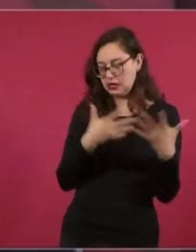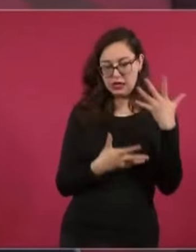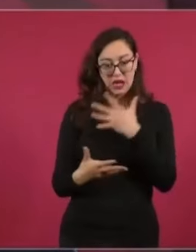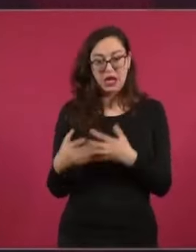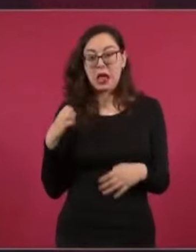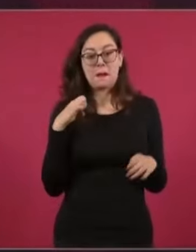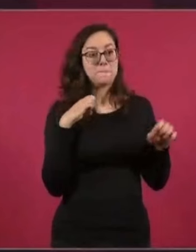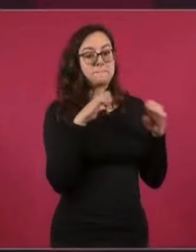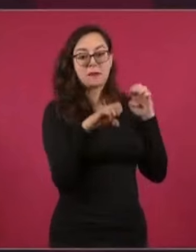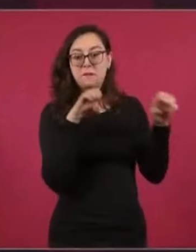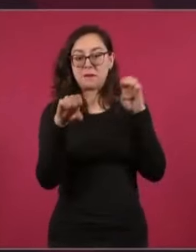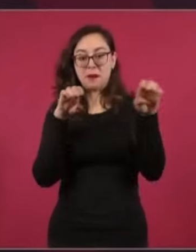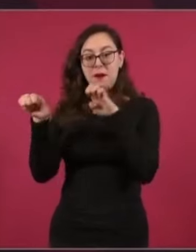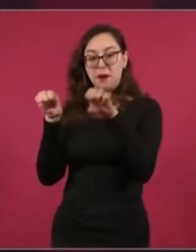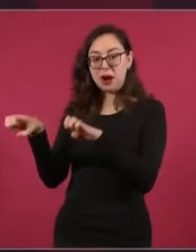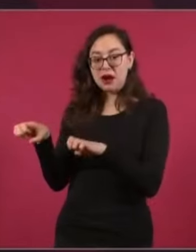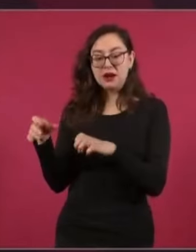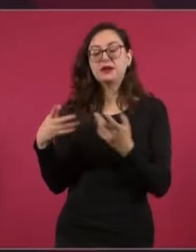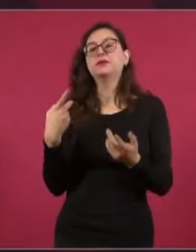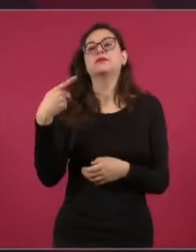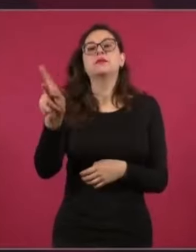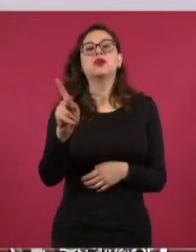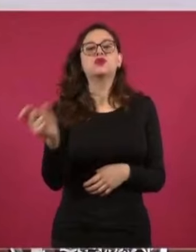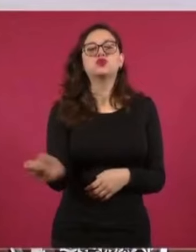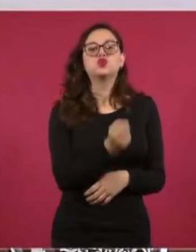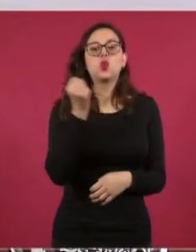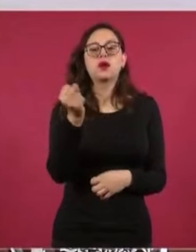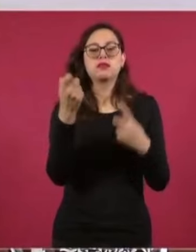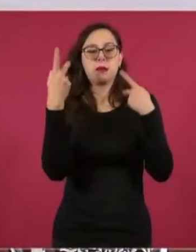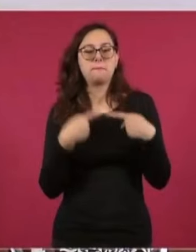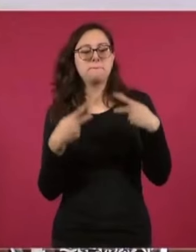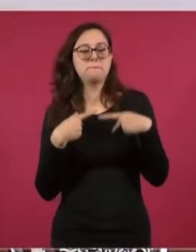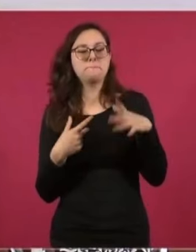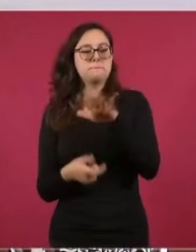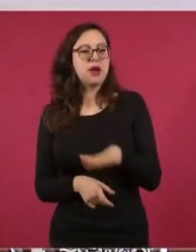está muy consciente, es mucha pieza.